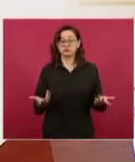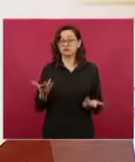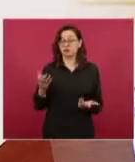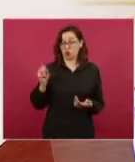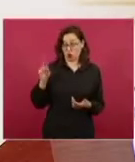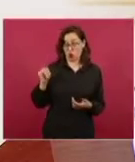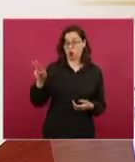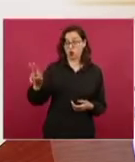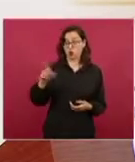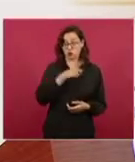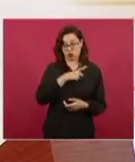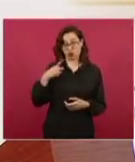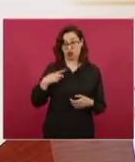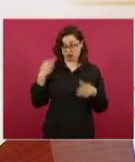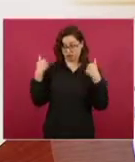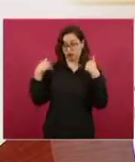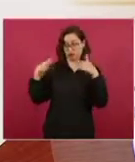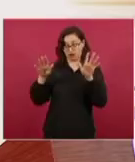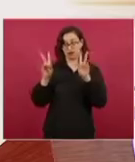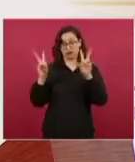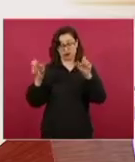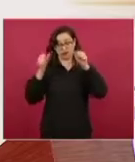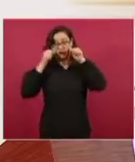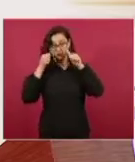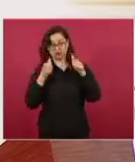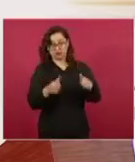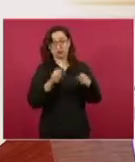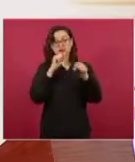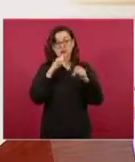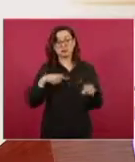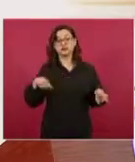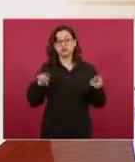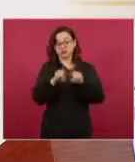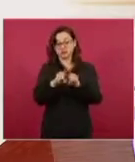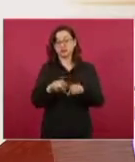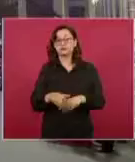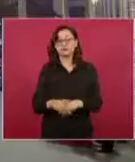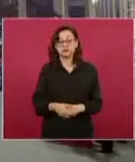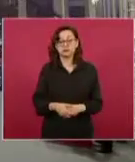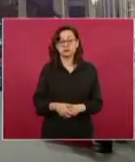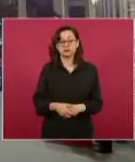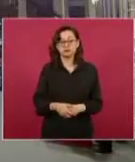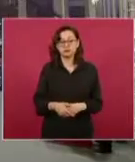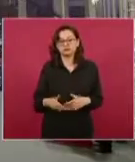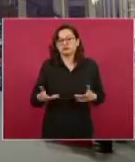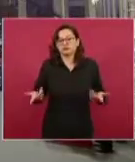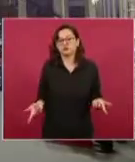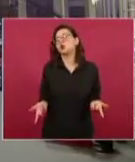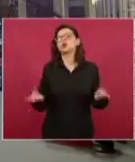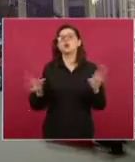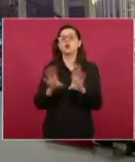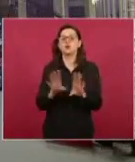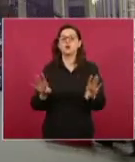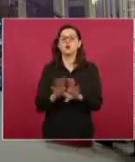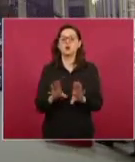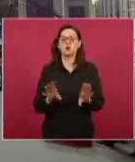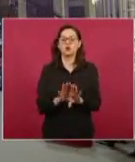porque si no, con las campañas mediáticas